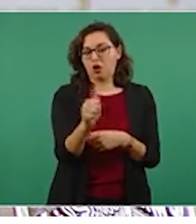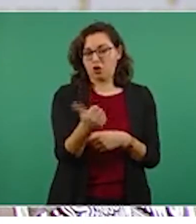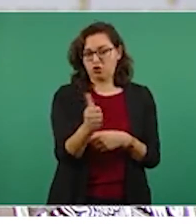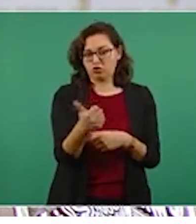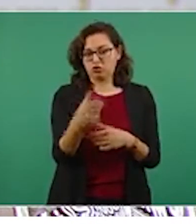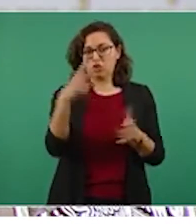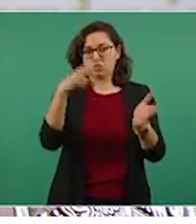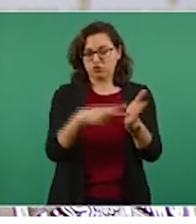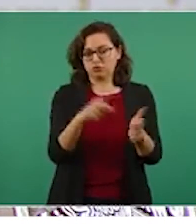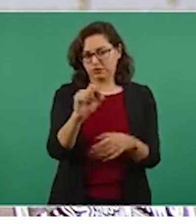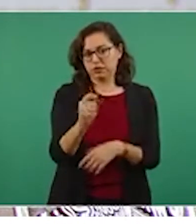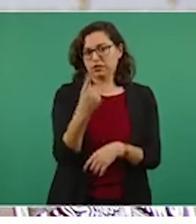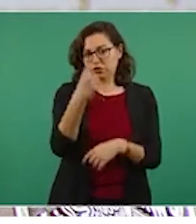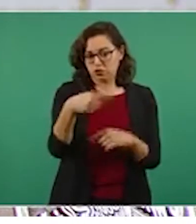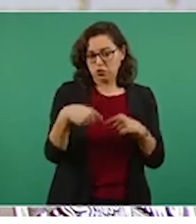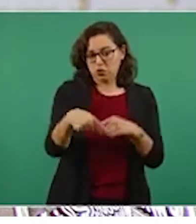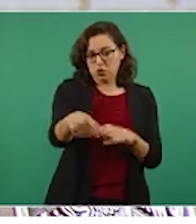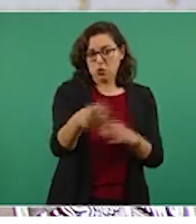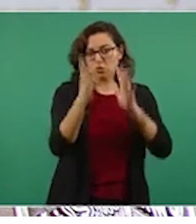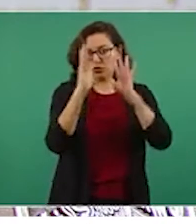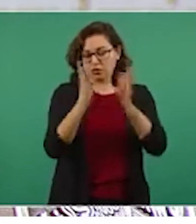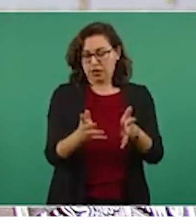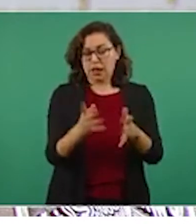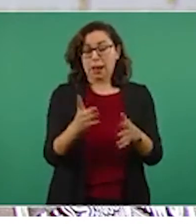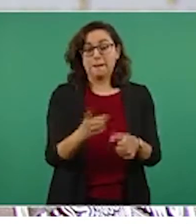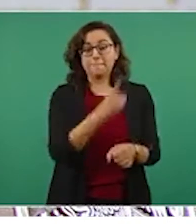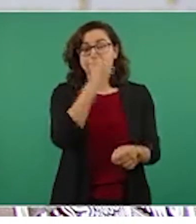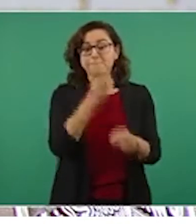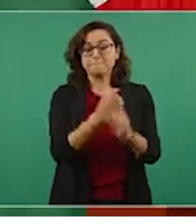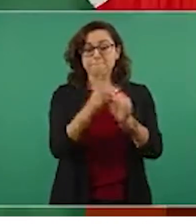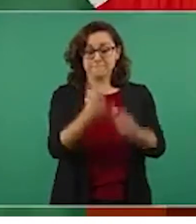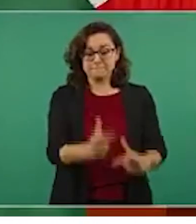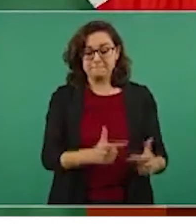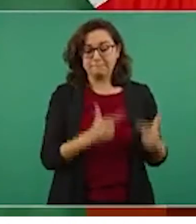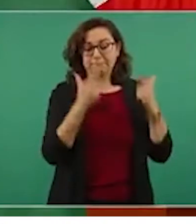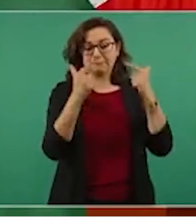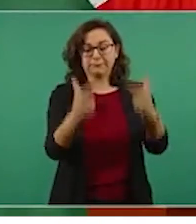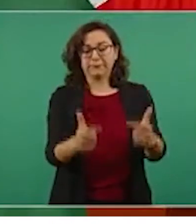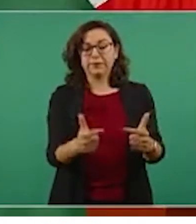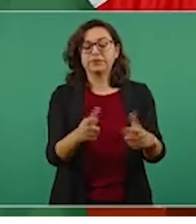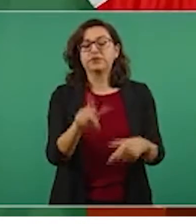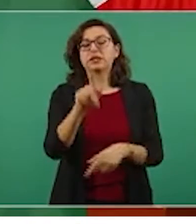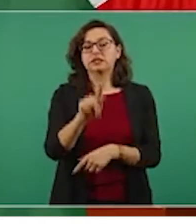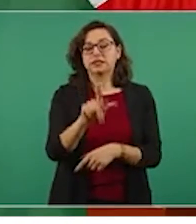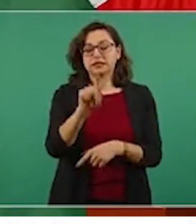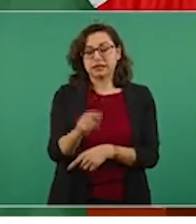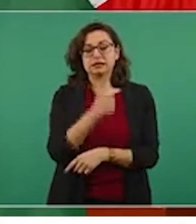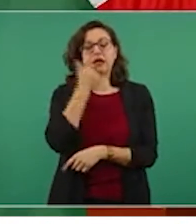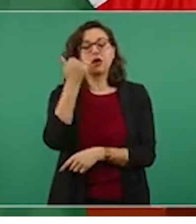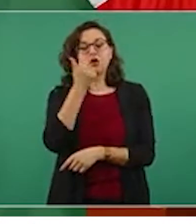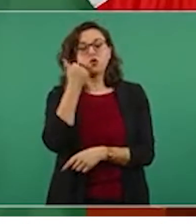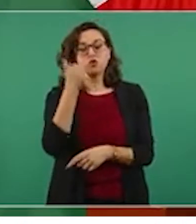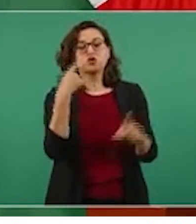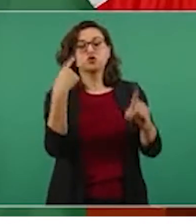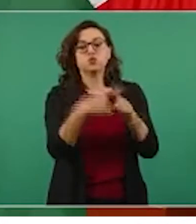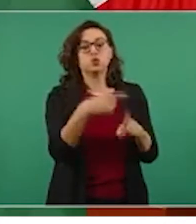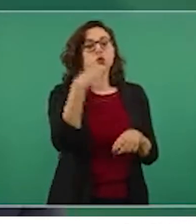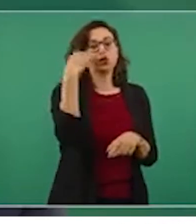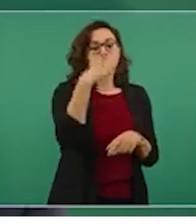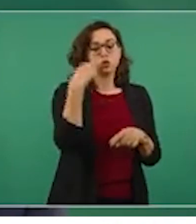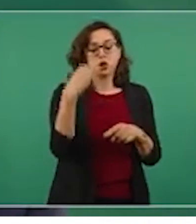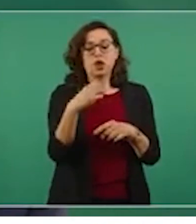partir del mes de agosto, concluyendo una primera generación con un máximo de 70 estudiantes por plantel en el